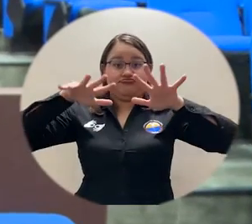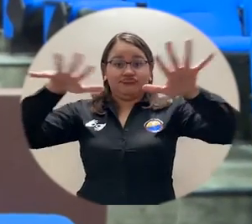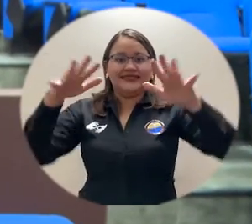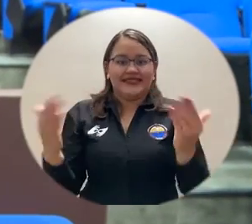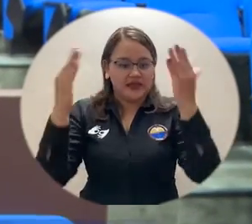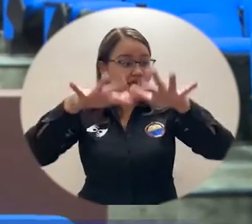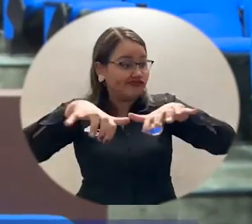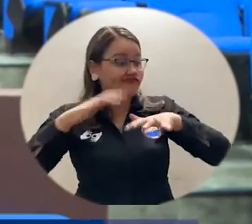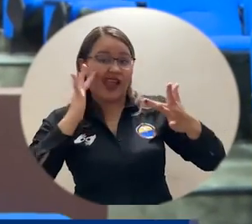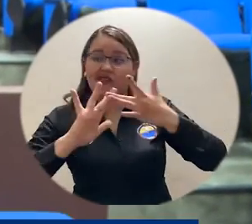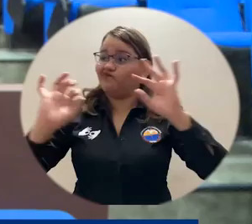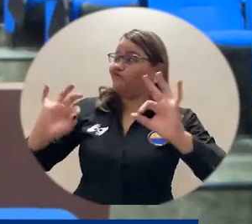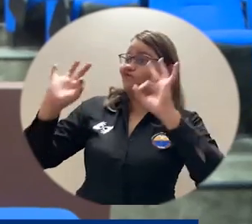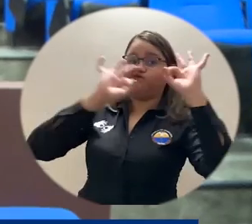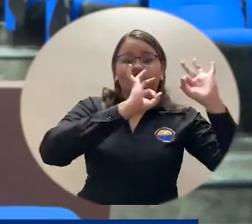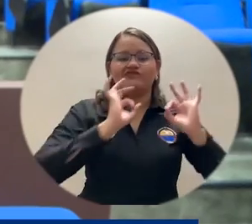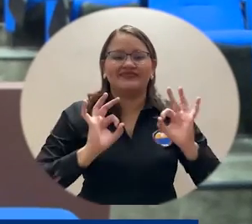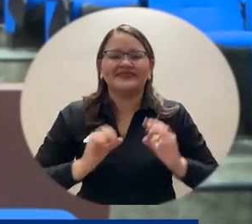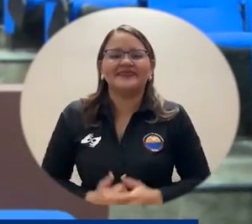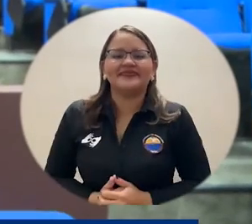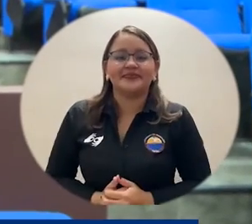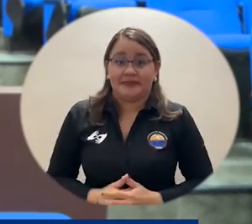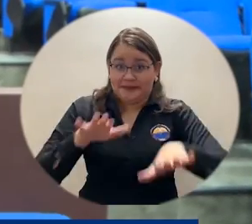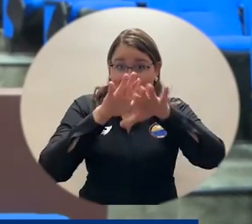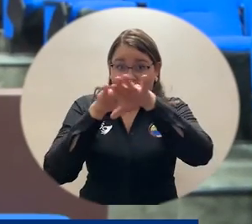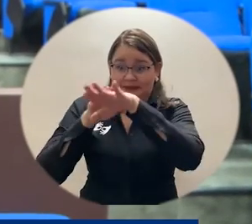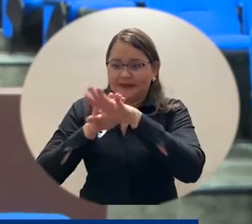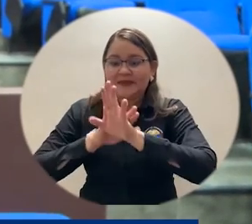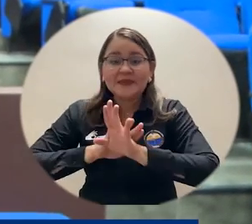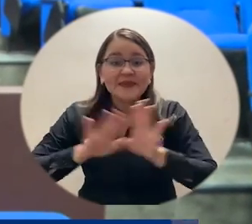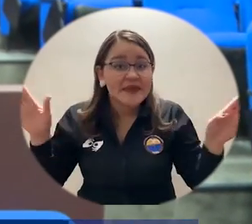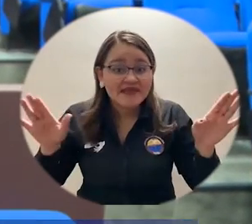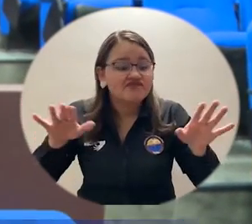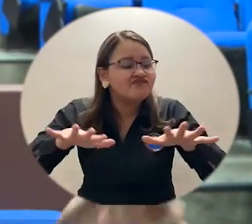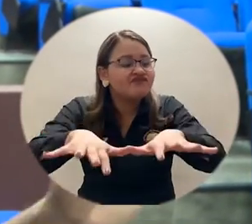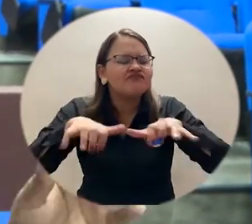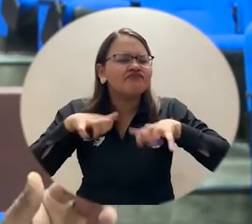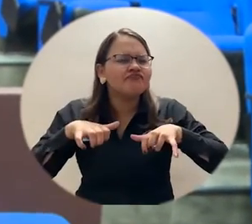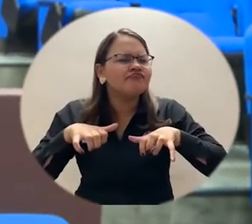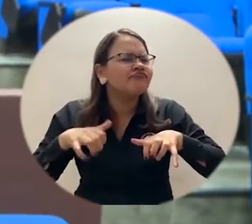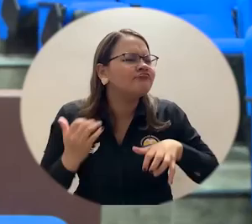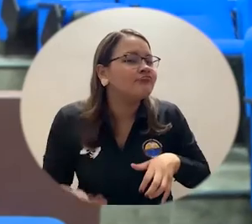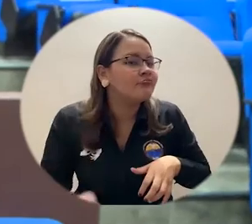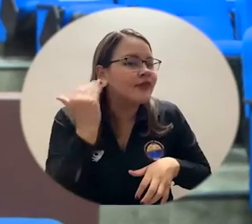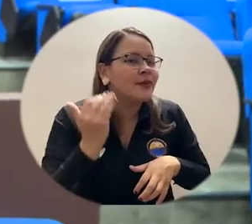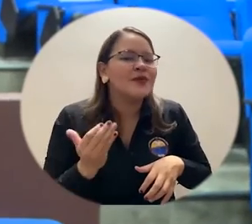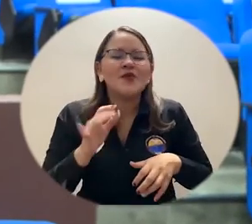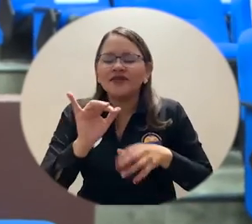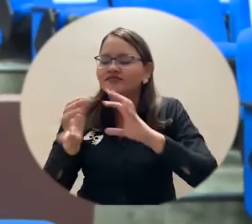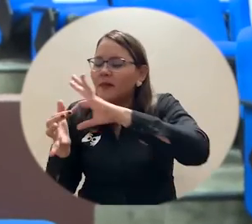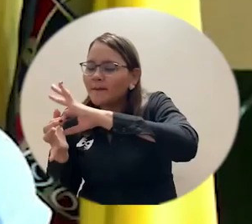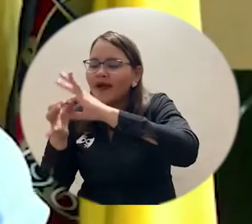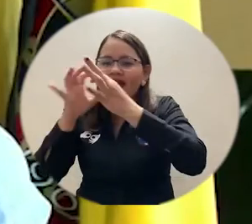Y con este espacio yo creo que cerramos el eslabón que lleva toda la cadena de producción